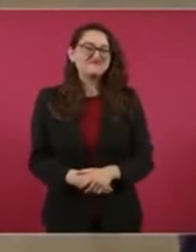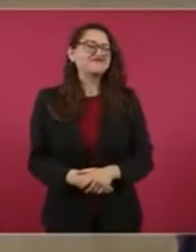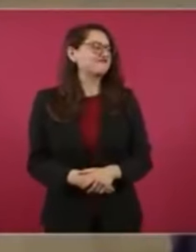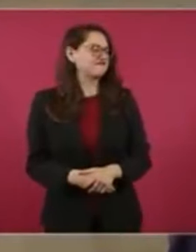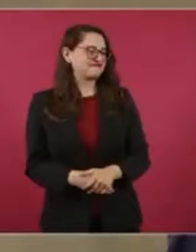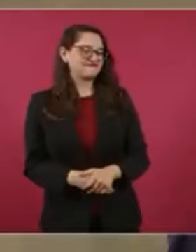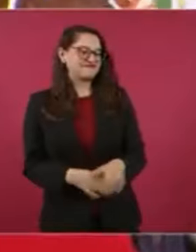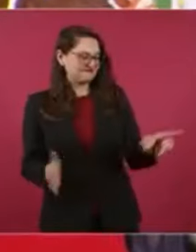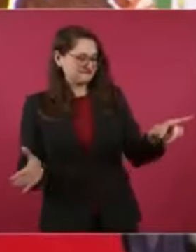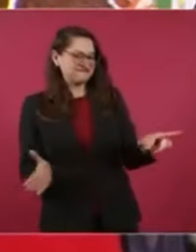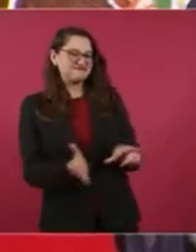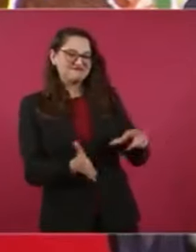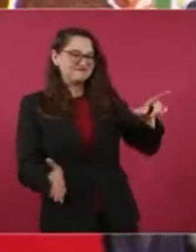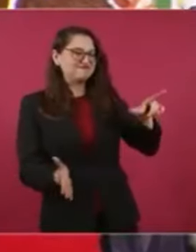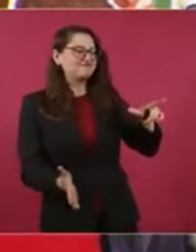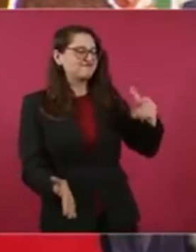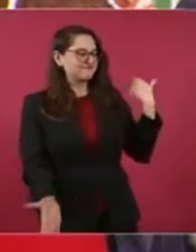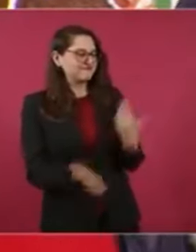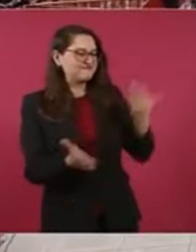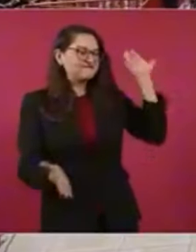tengan para que aprendan.